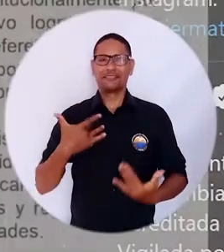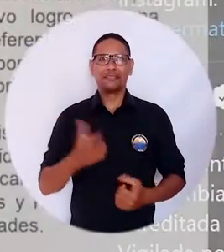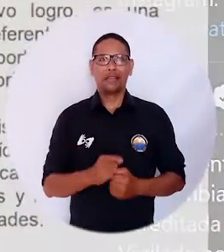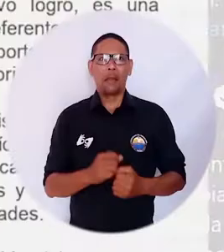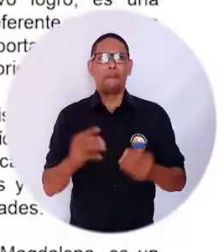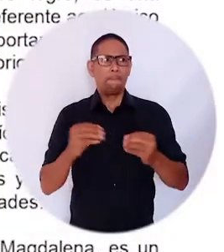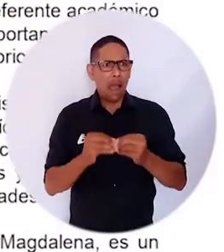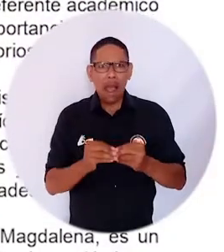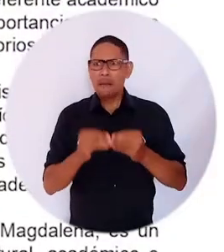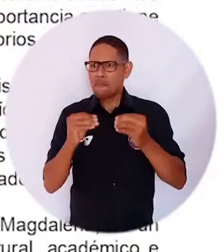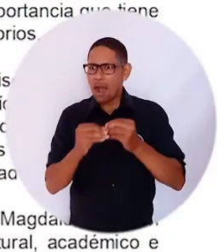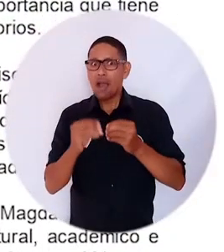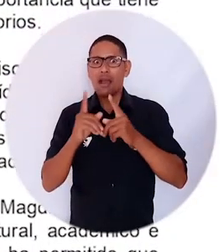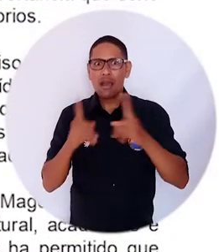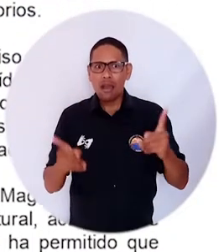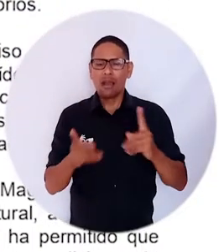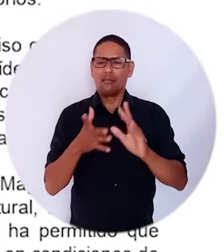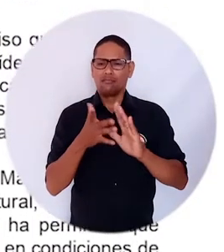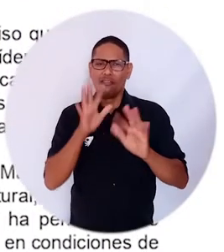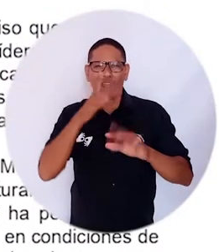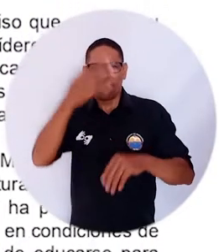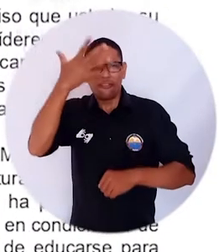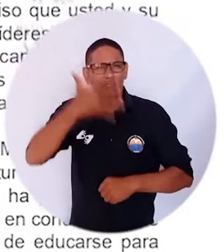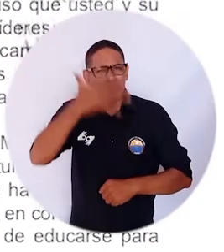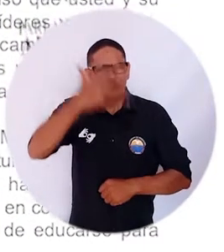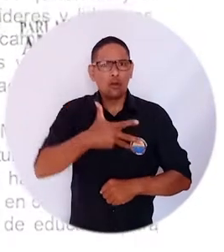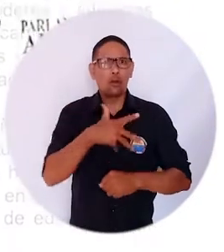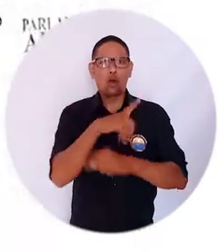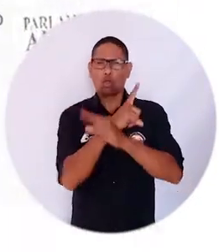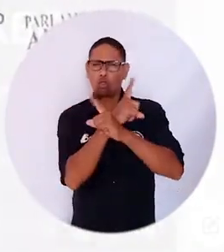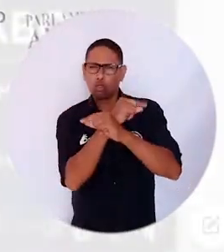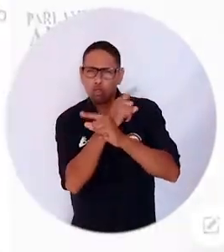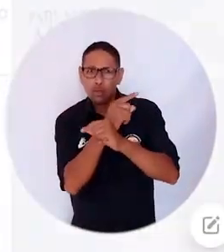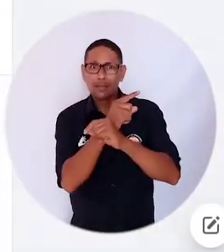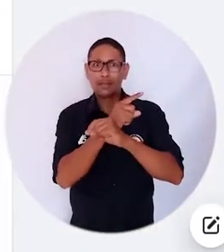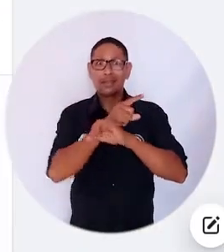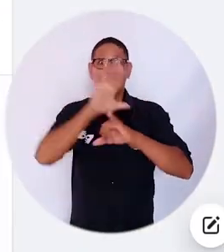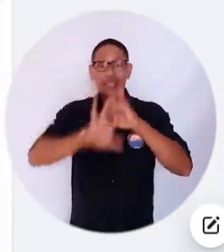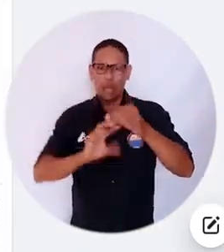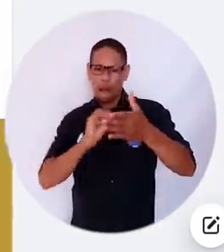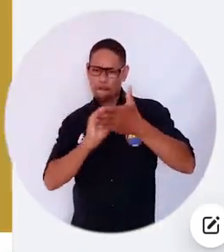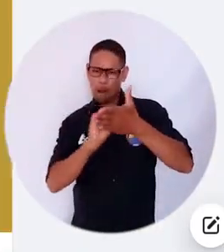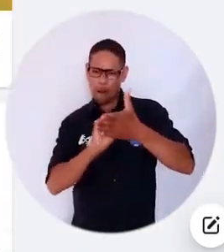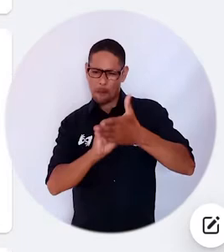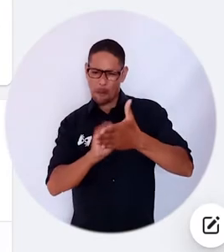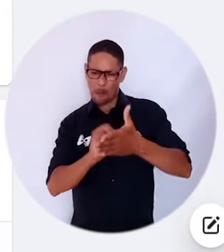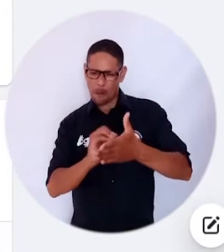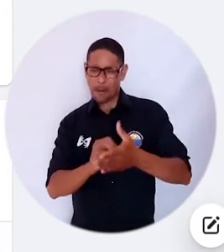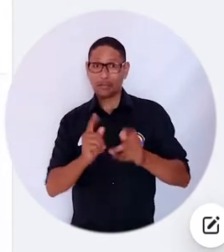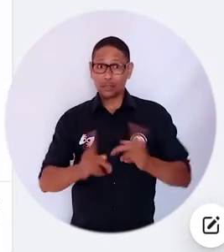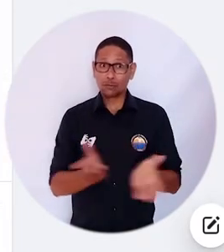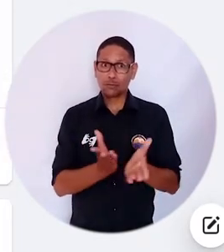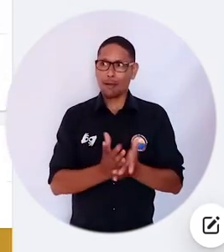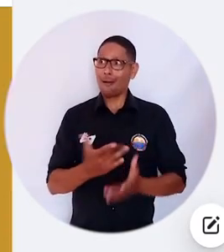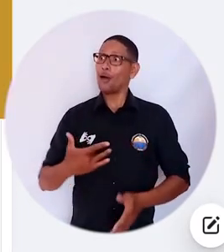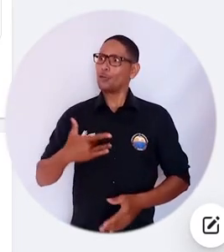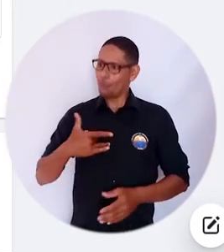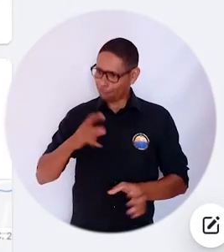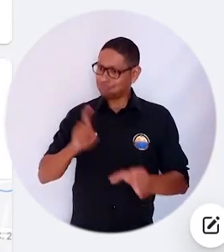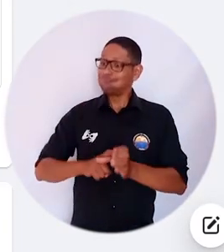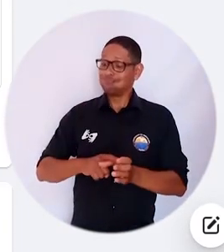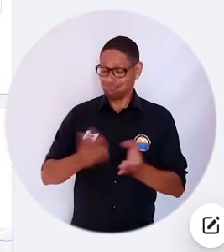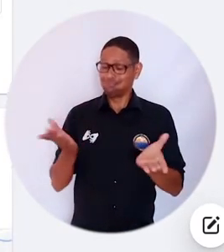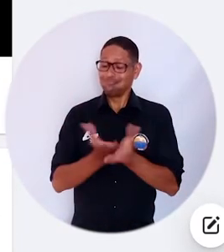este departamento. Así como estos, cientos de congratulaciones colmaron el Facebook, el Twitter y el Instagram. Estudiantes